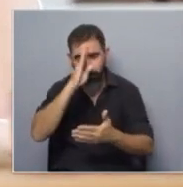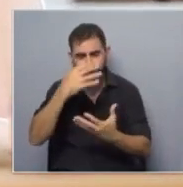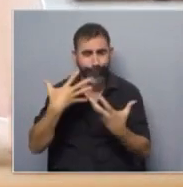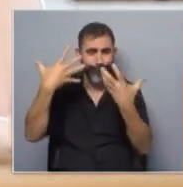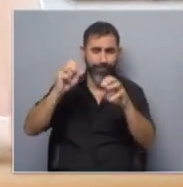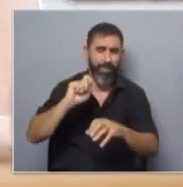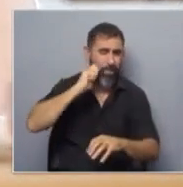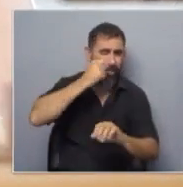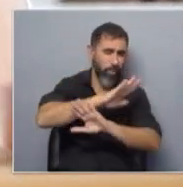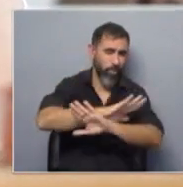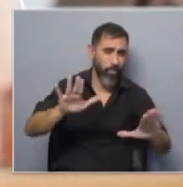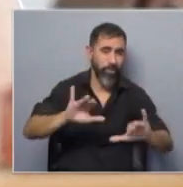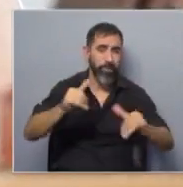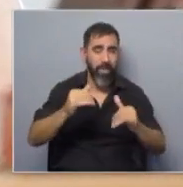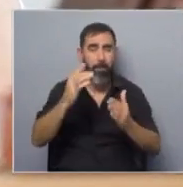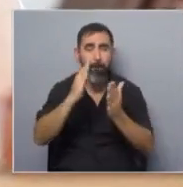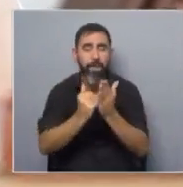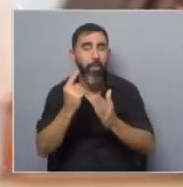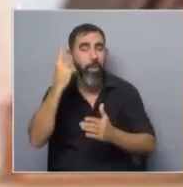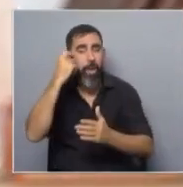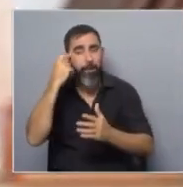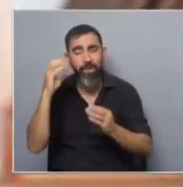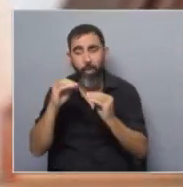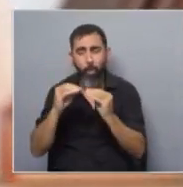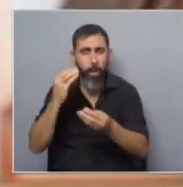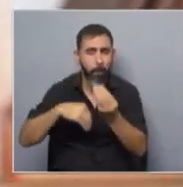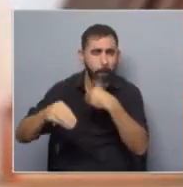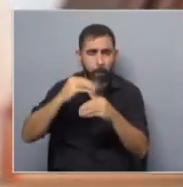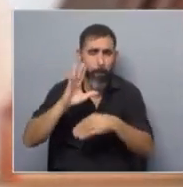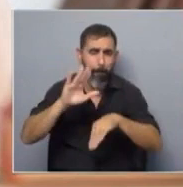gusta y además ya acumularon menos experiencia que sus compañeros.